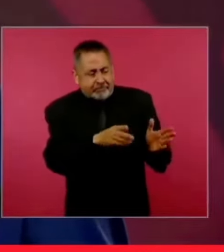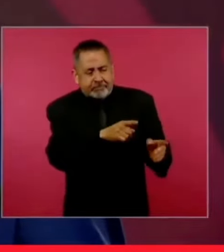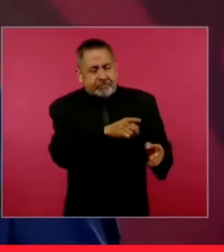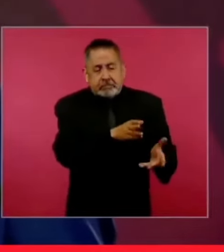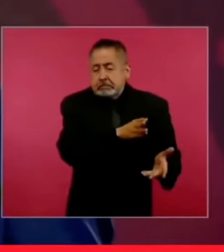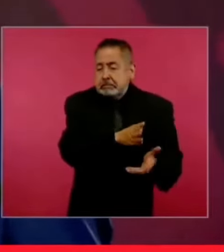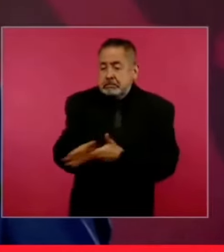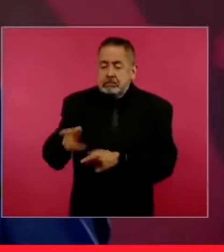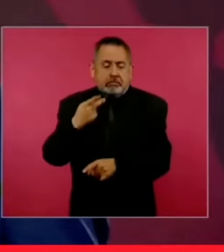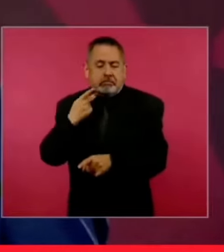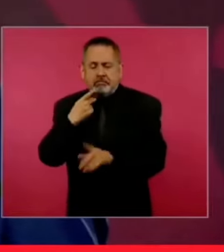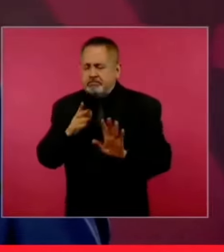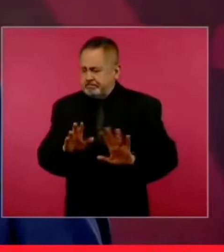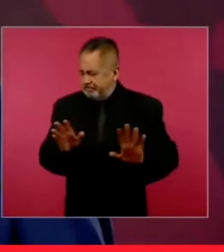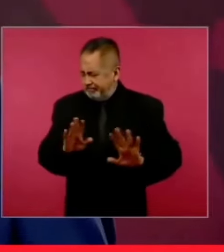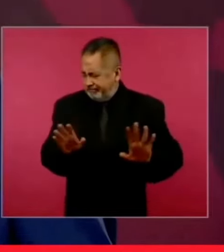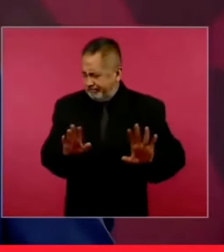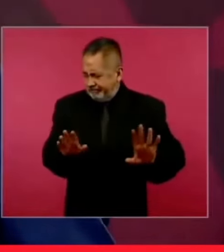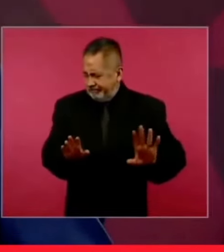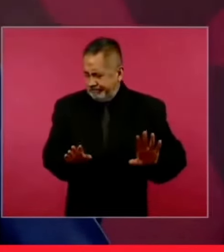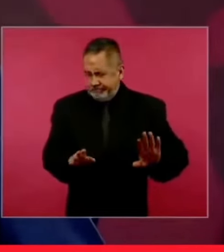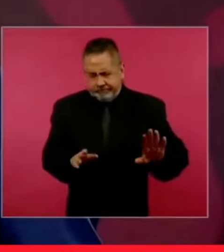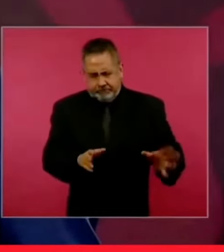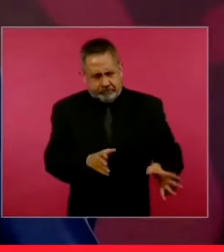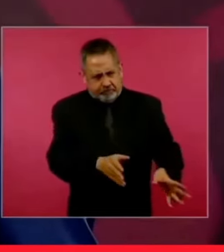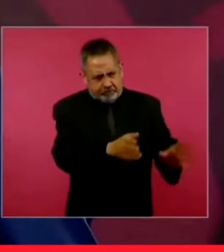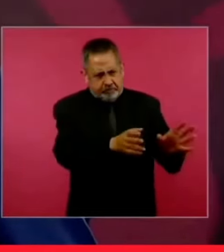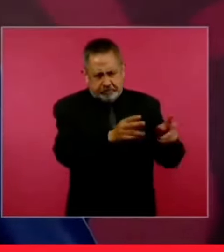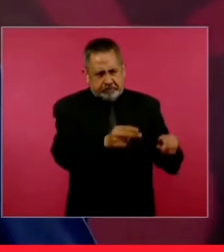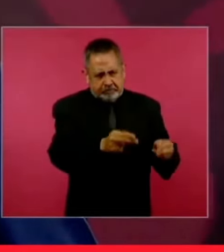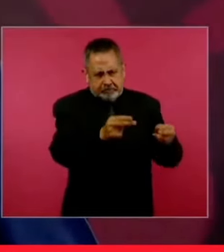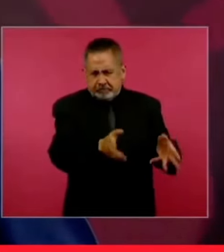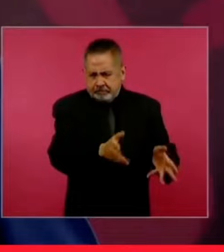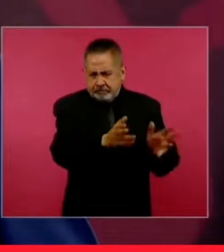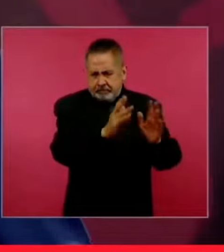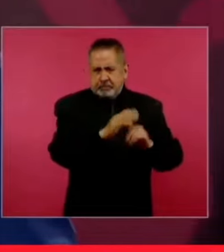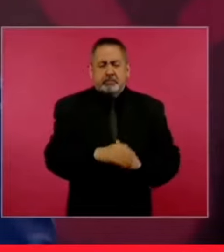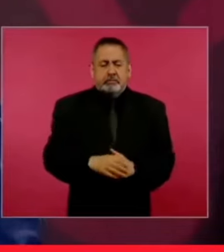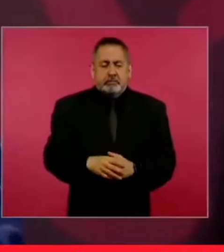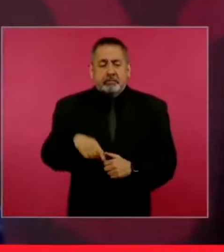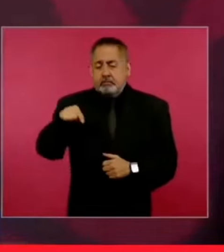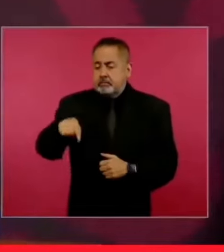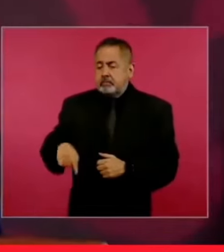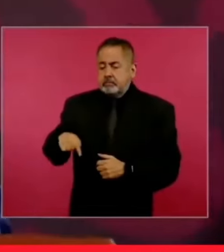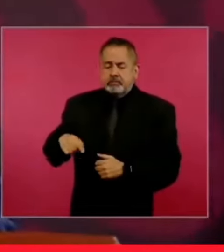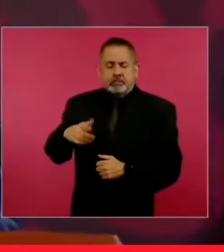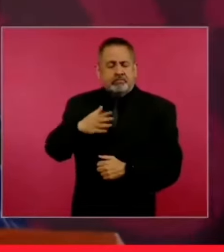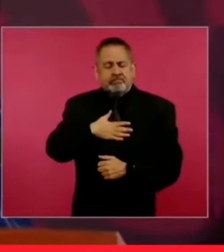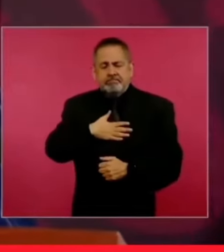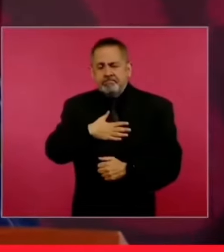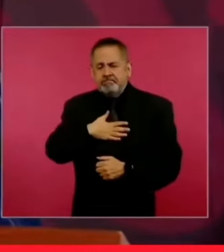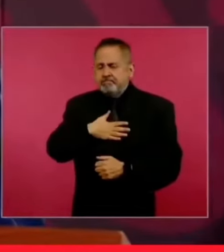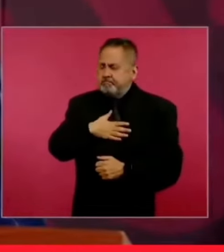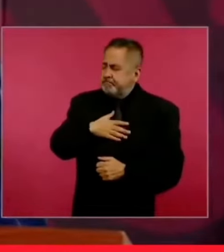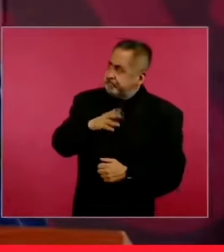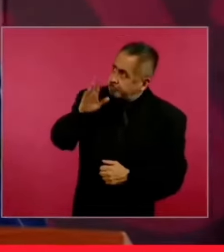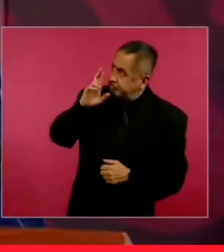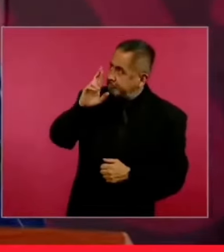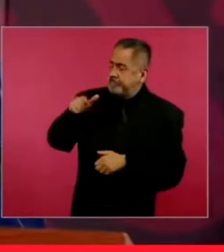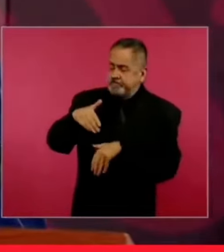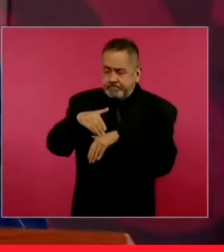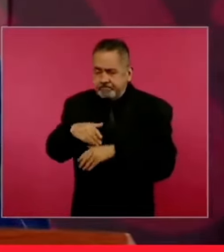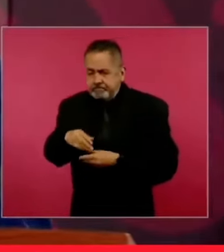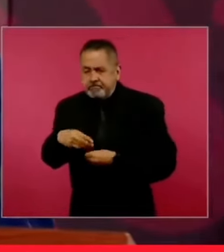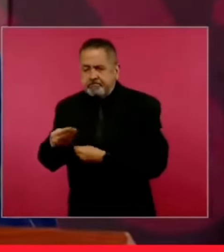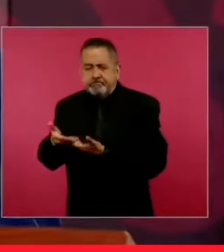a la política, al servicio público, público público, porque esto es un apostolado, esto es para